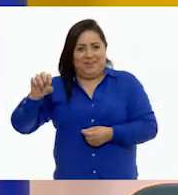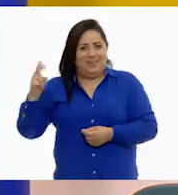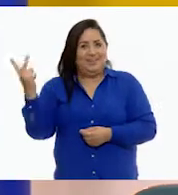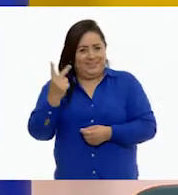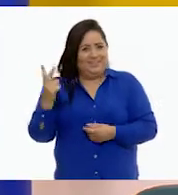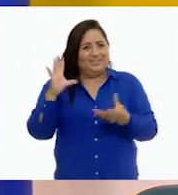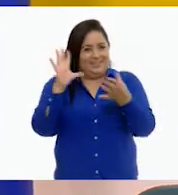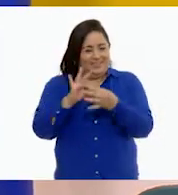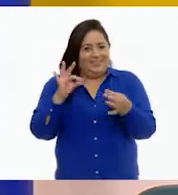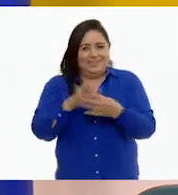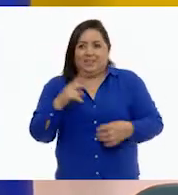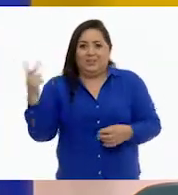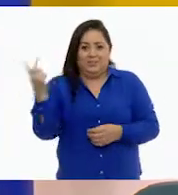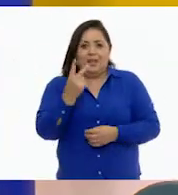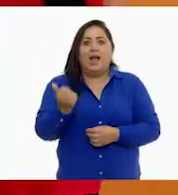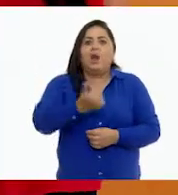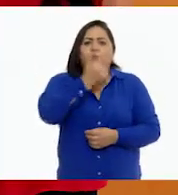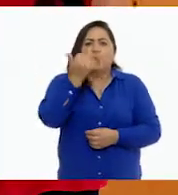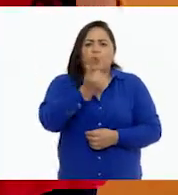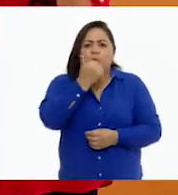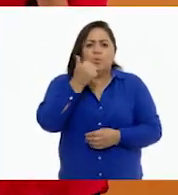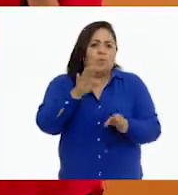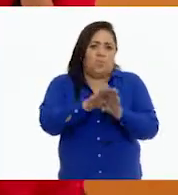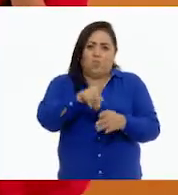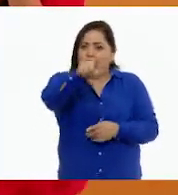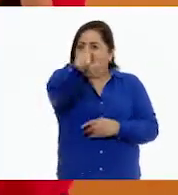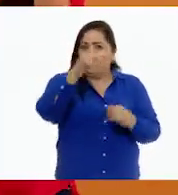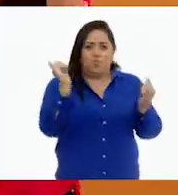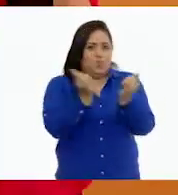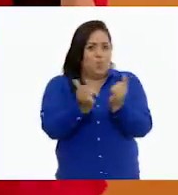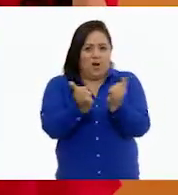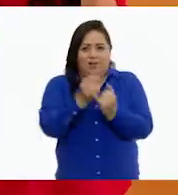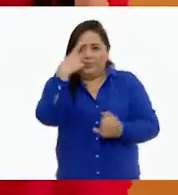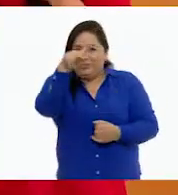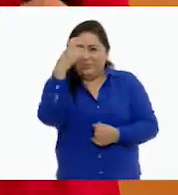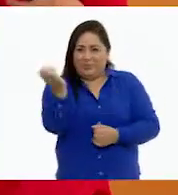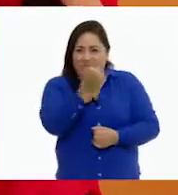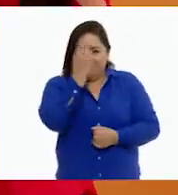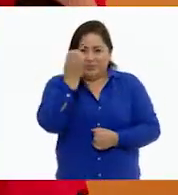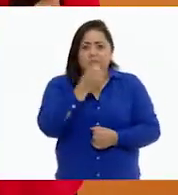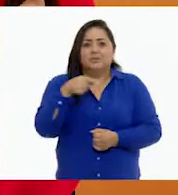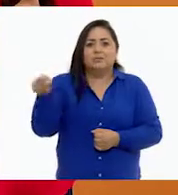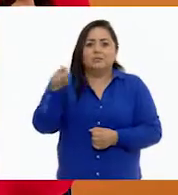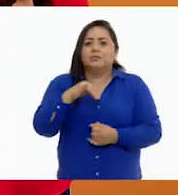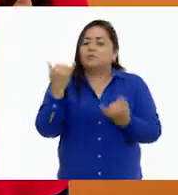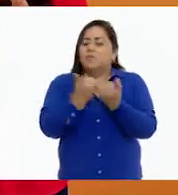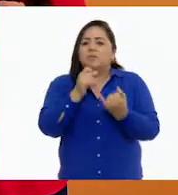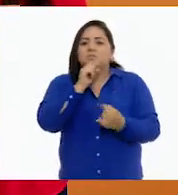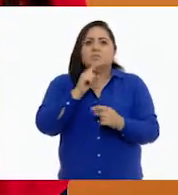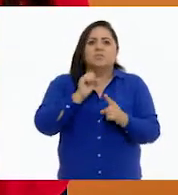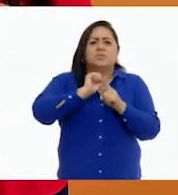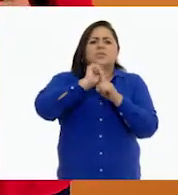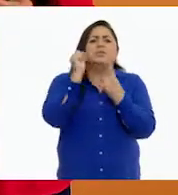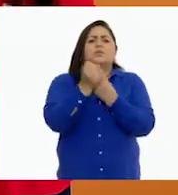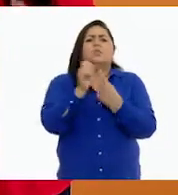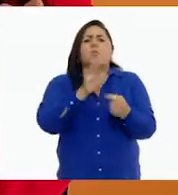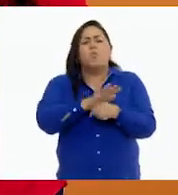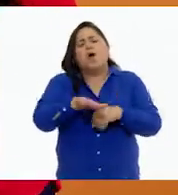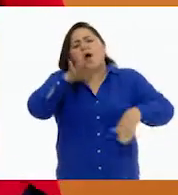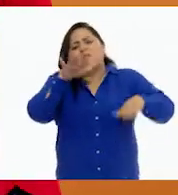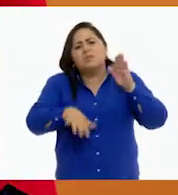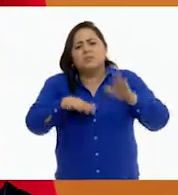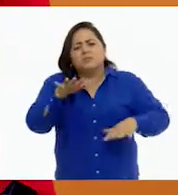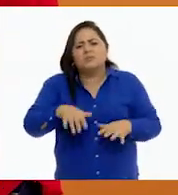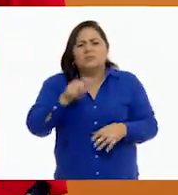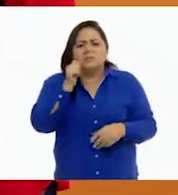Jaime, que ellos son alumnos como tú lo eres en tu escuela y que están presentando también situaciones que normalmente